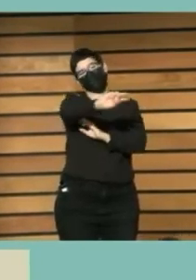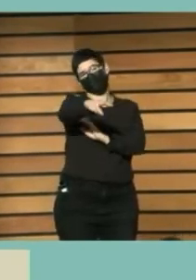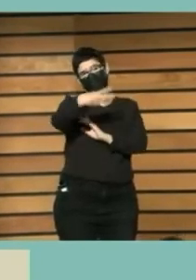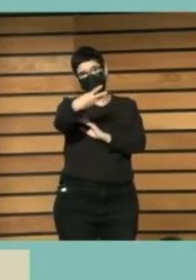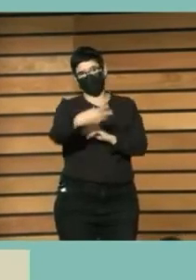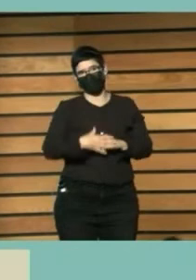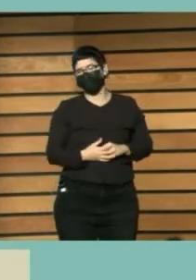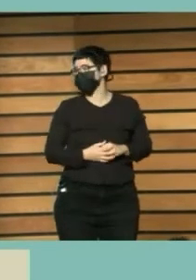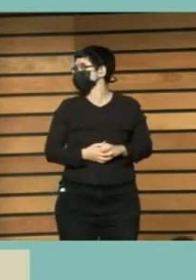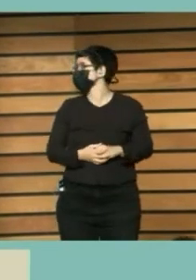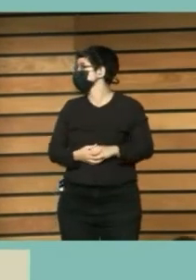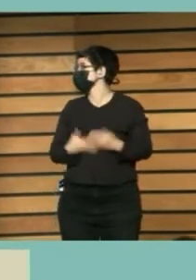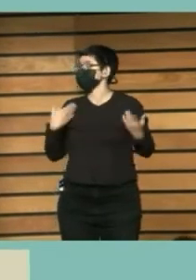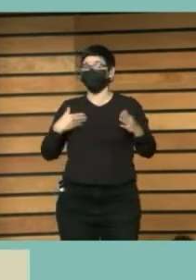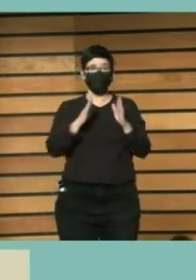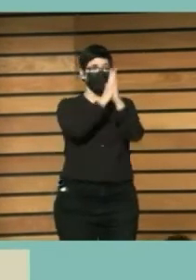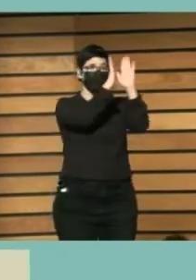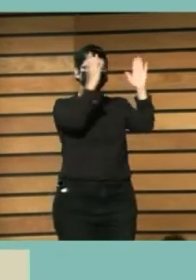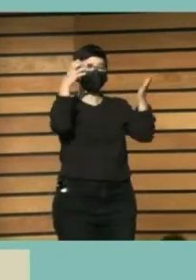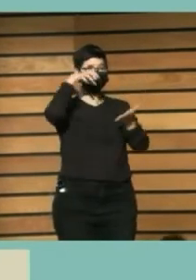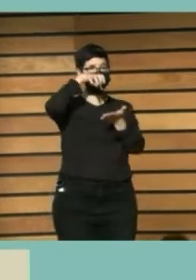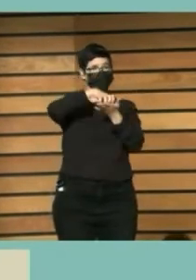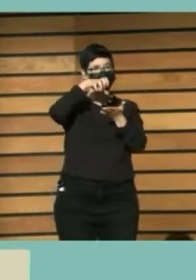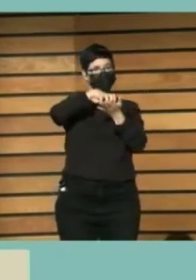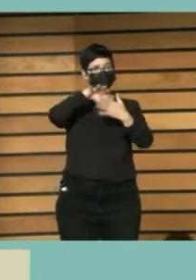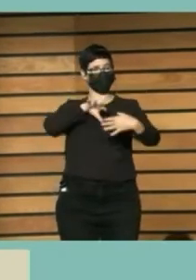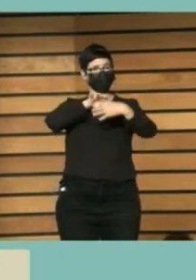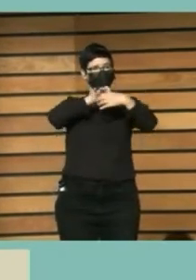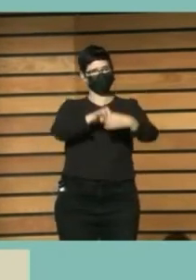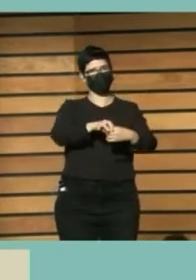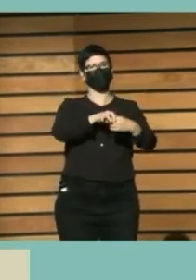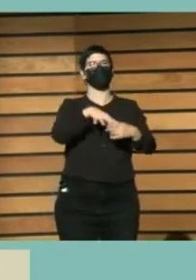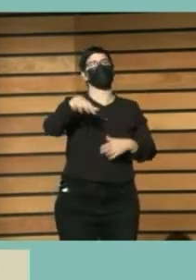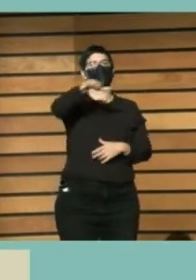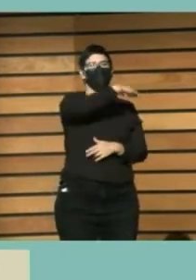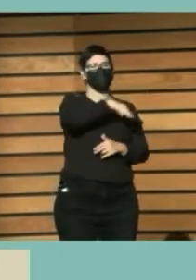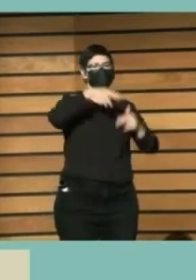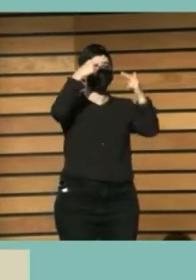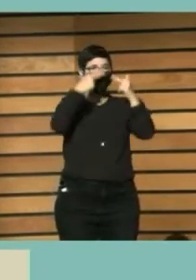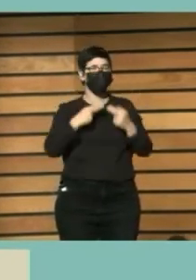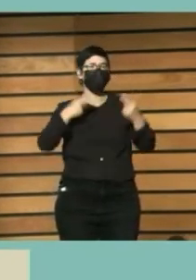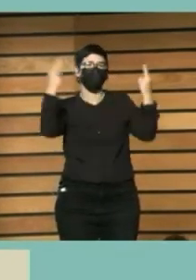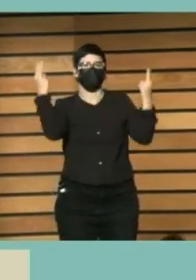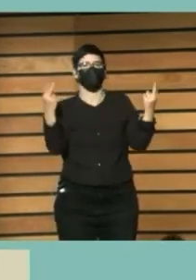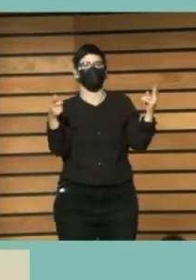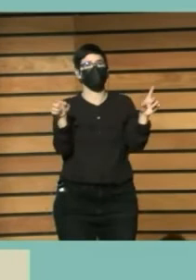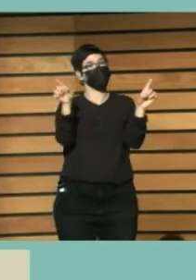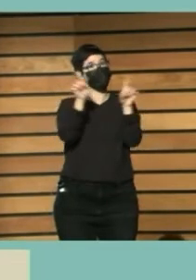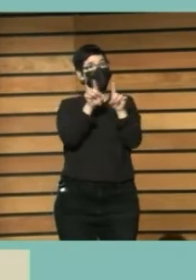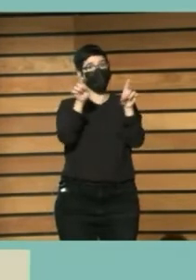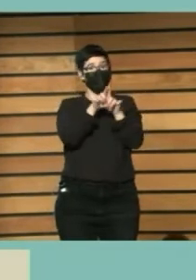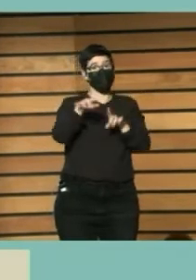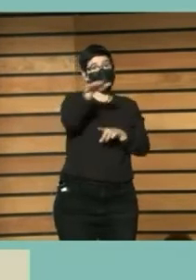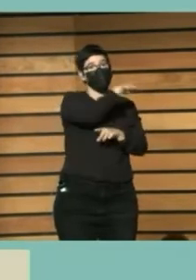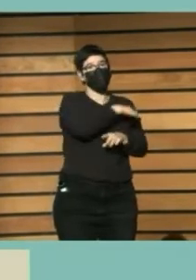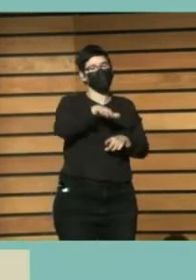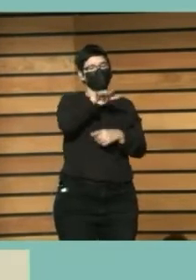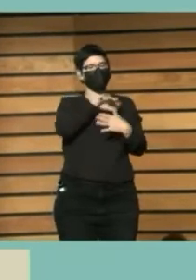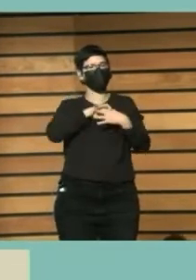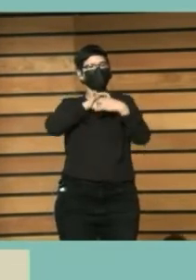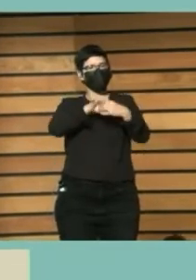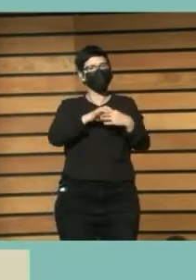Y las bibliotecas Pertenecen a la esfera pública Es decir Son lugares relacionados Con la formación De la opinión pública